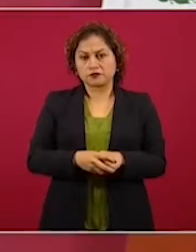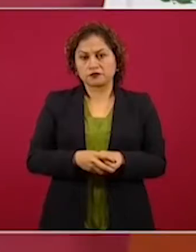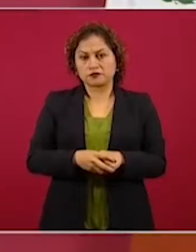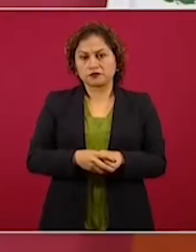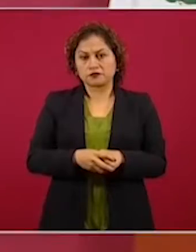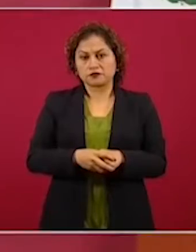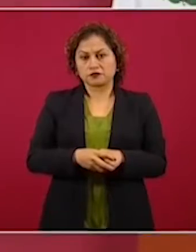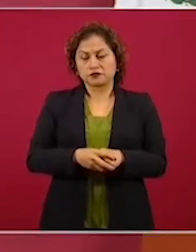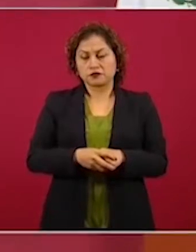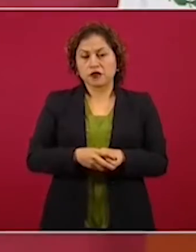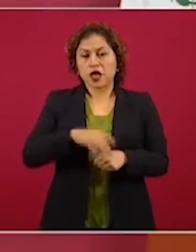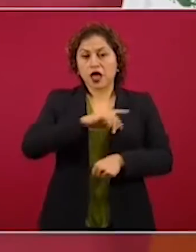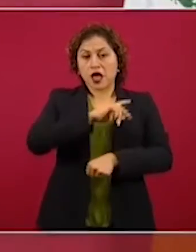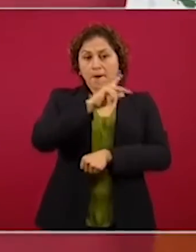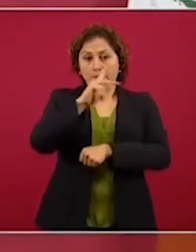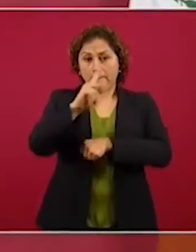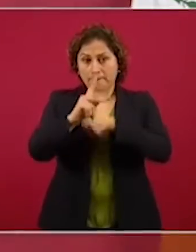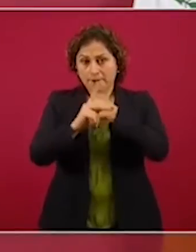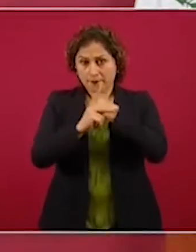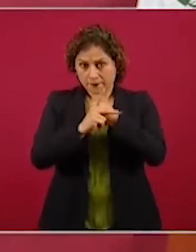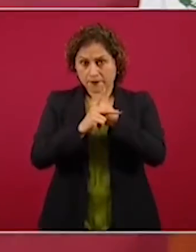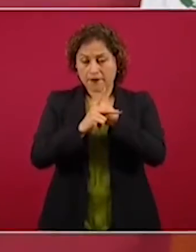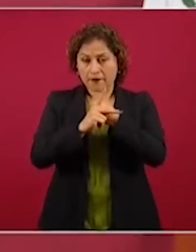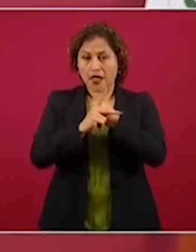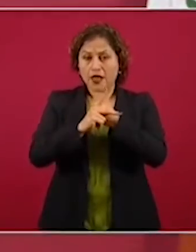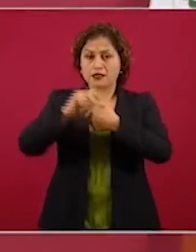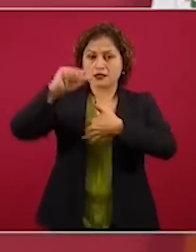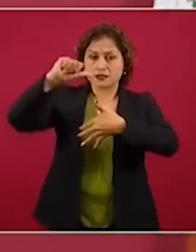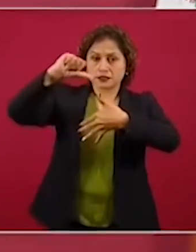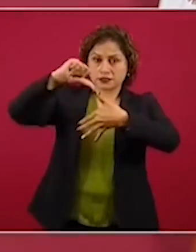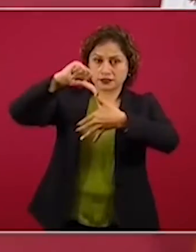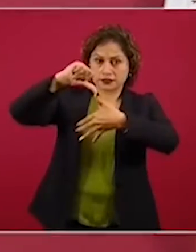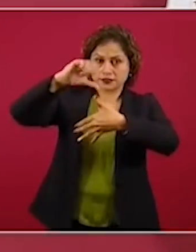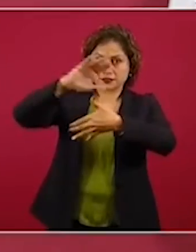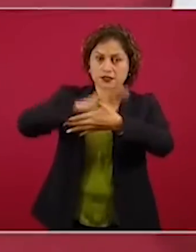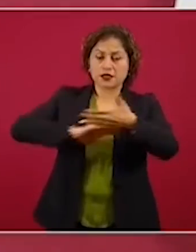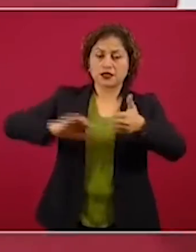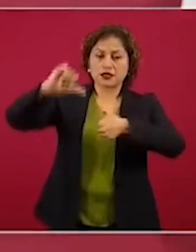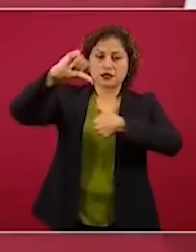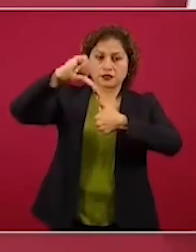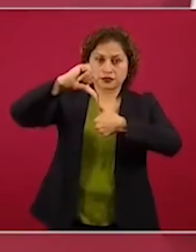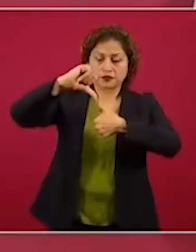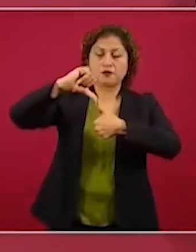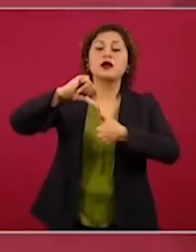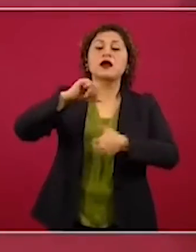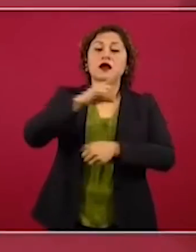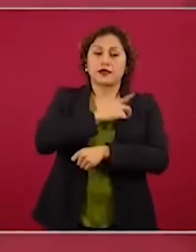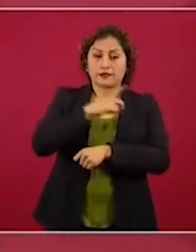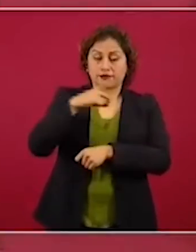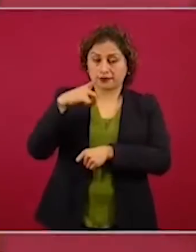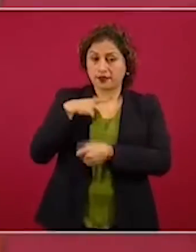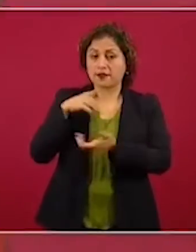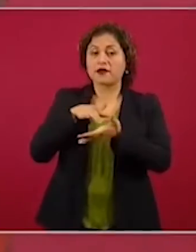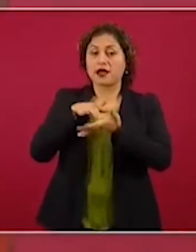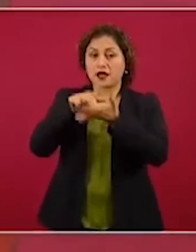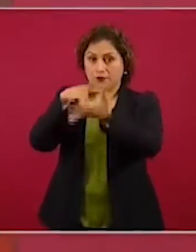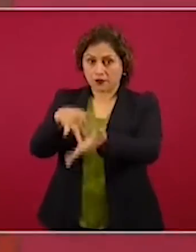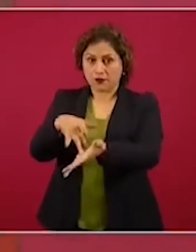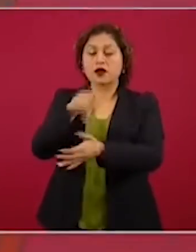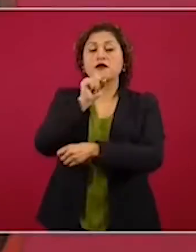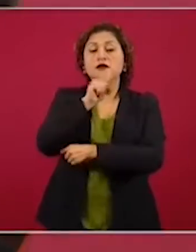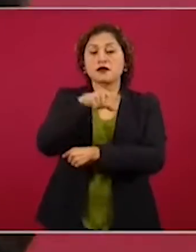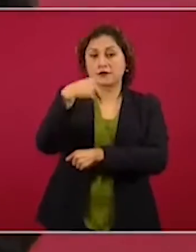a los países de Centroamérica y a México, sobre todo a